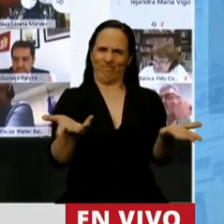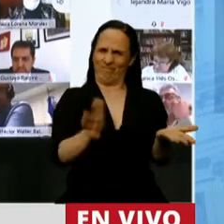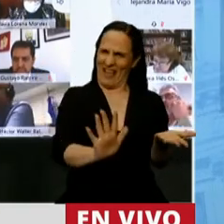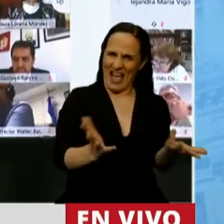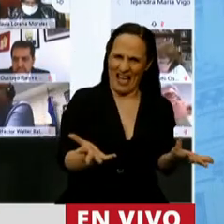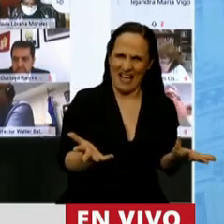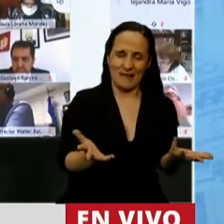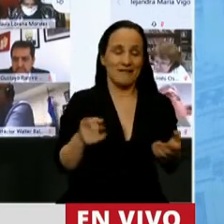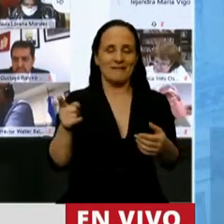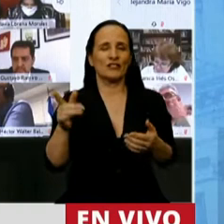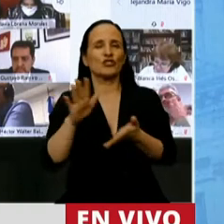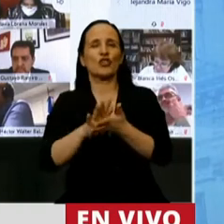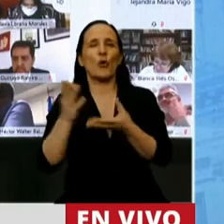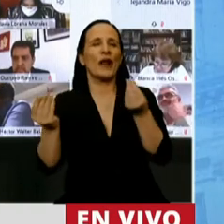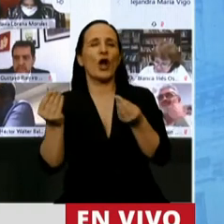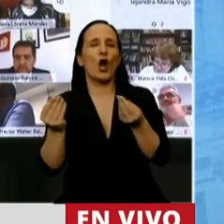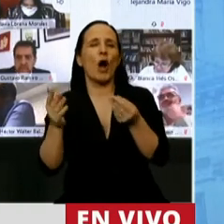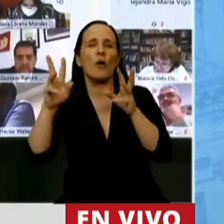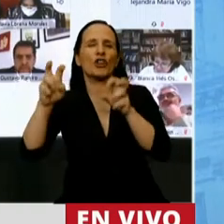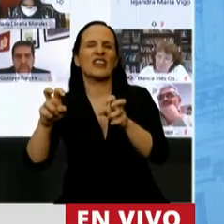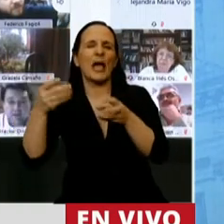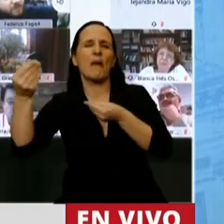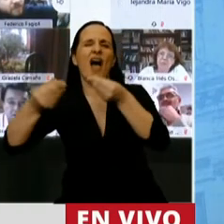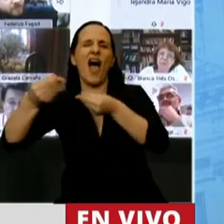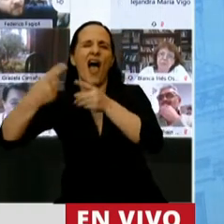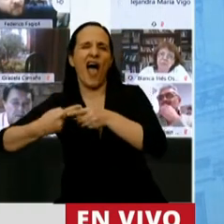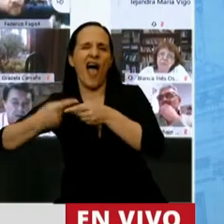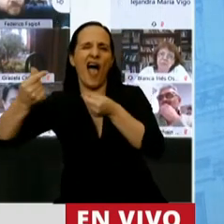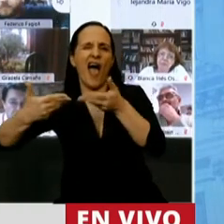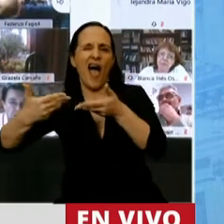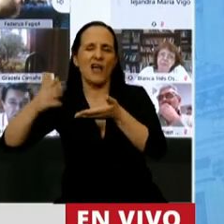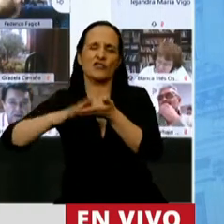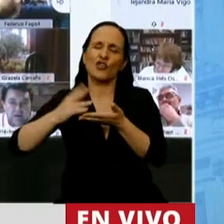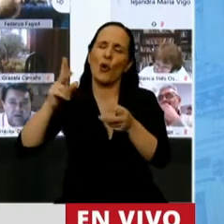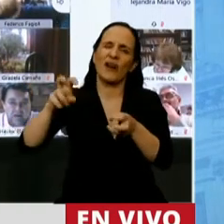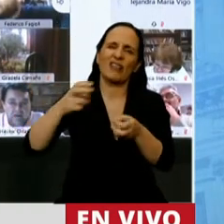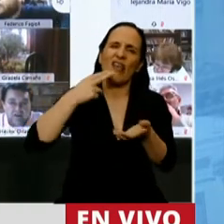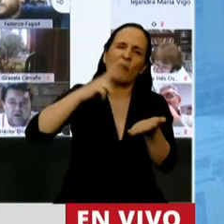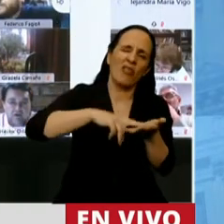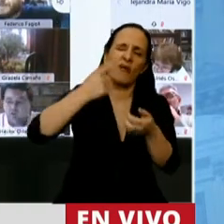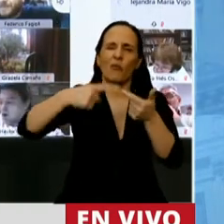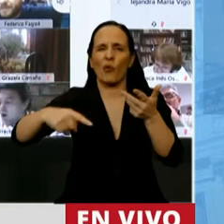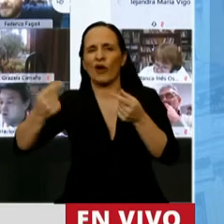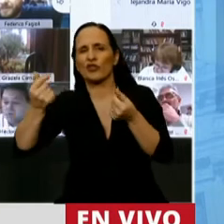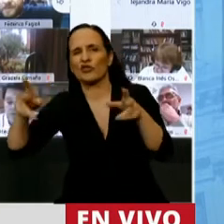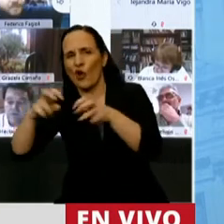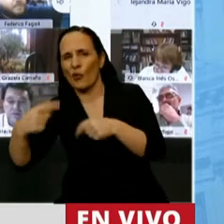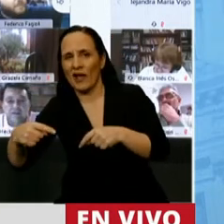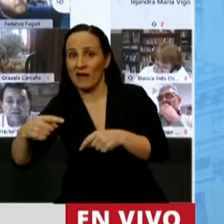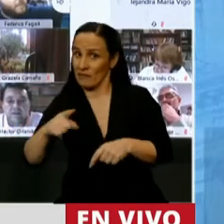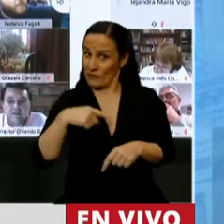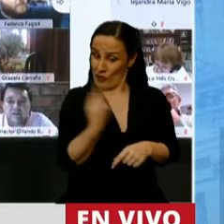dentro de lo que pueden ser los números de las cuentas fiscales o monetarias. Pero nosotros estamos